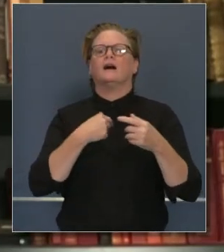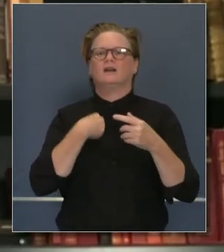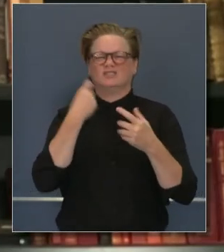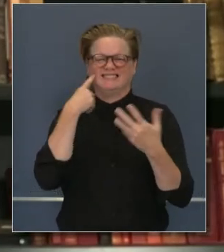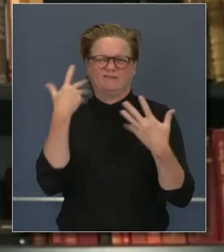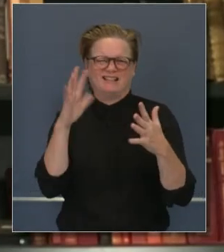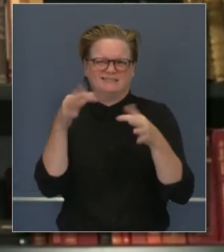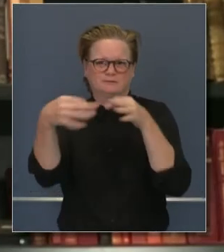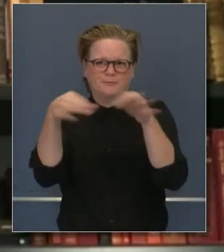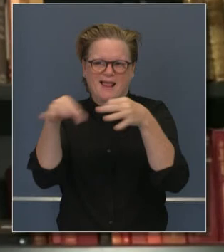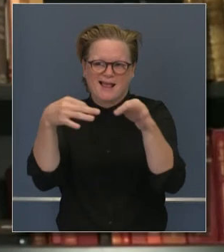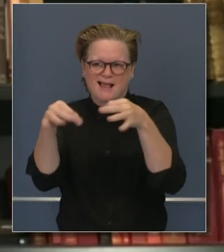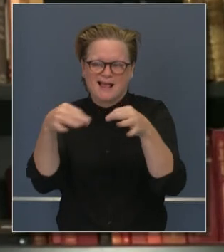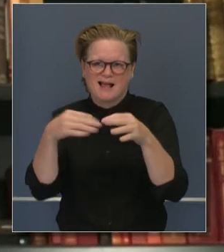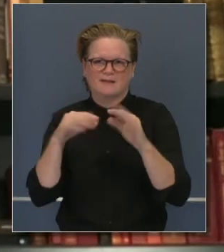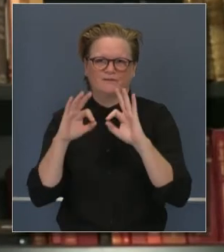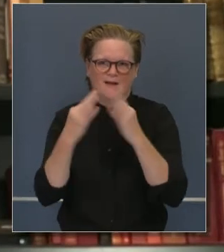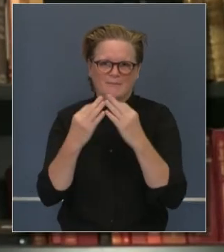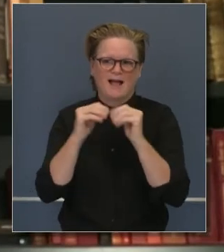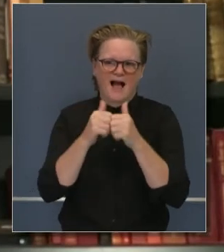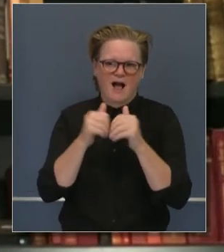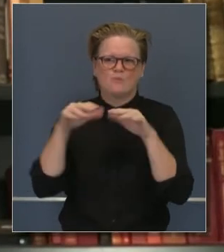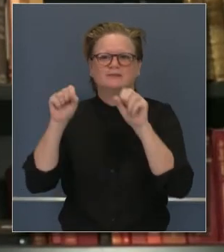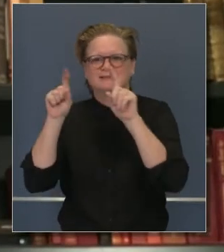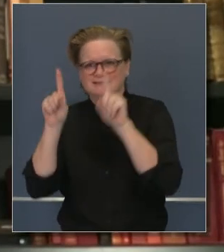Llevamos a cabo los protocolos que mencioné.